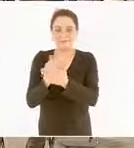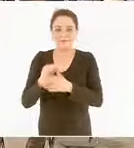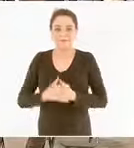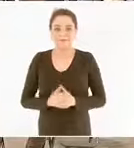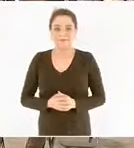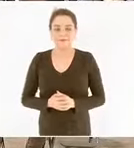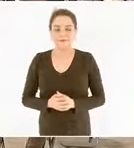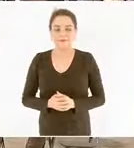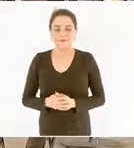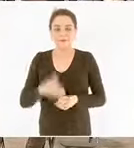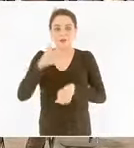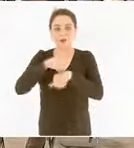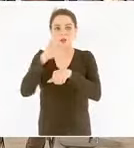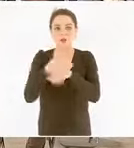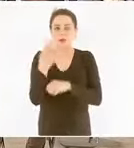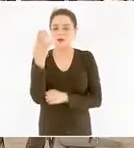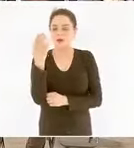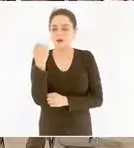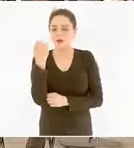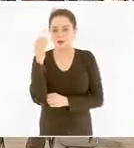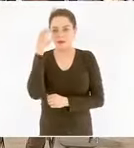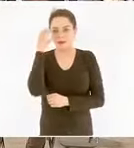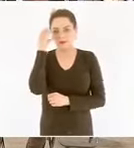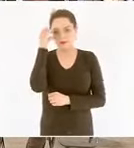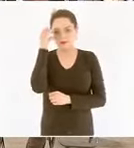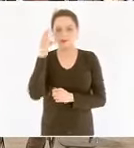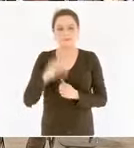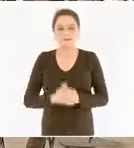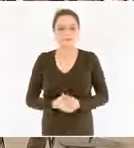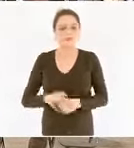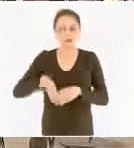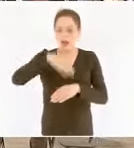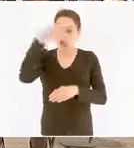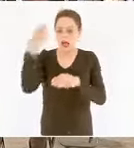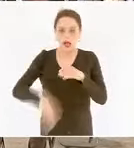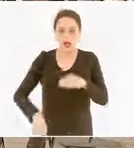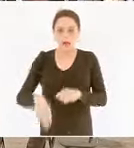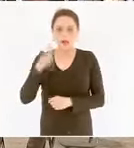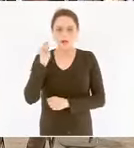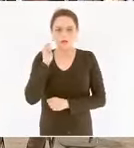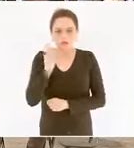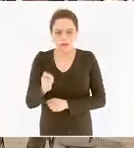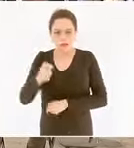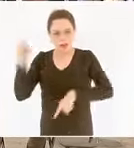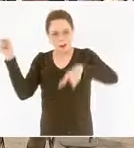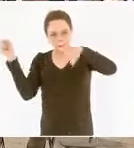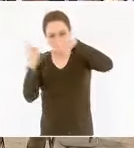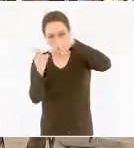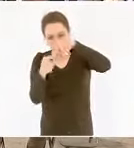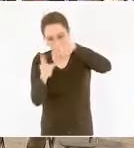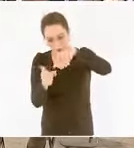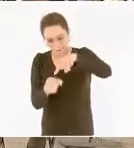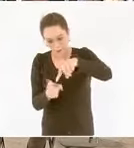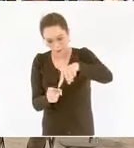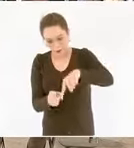nueve se terminará de limpiar de corrupción a Pemex